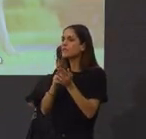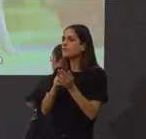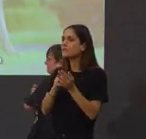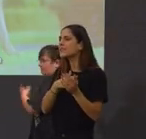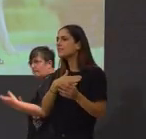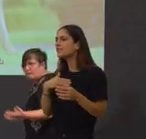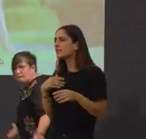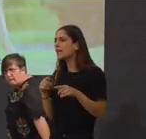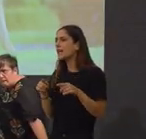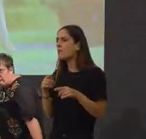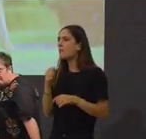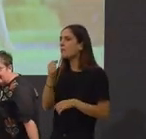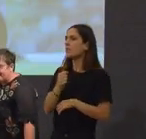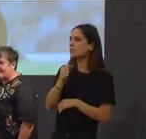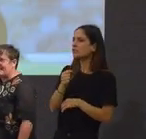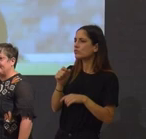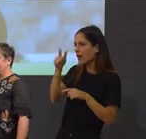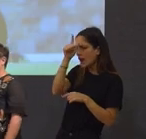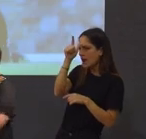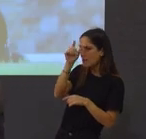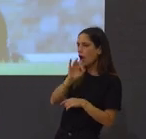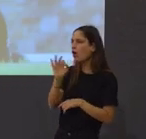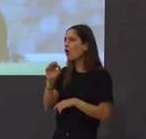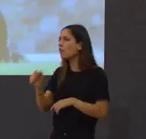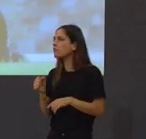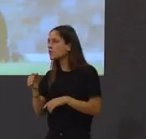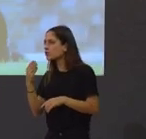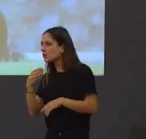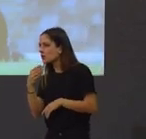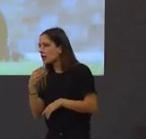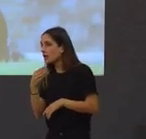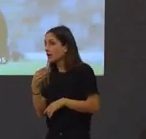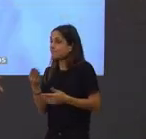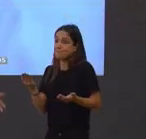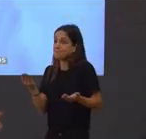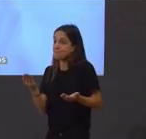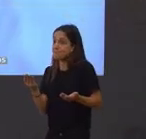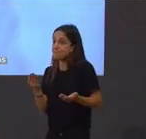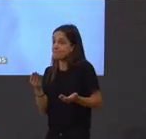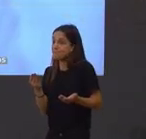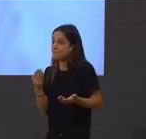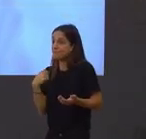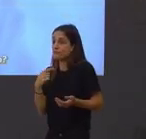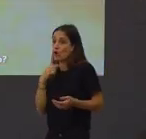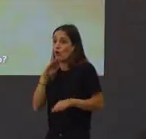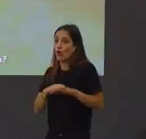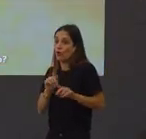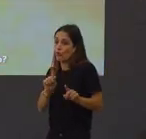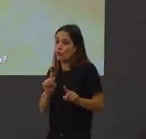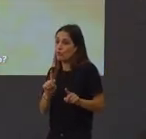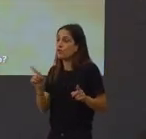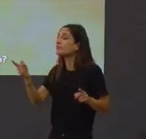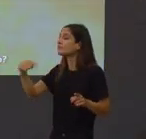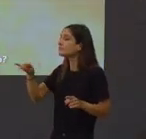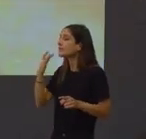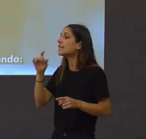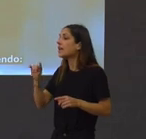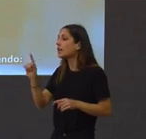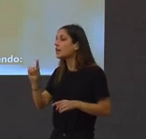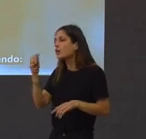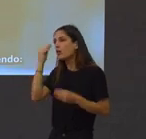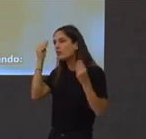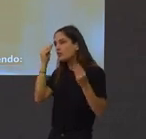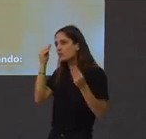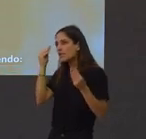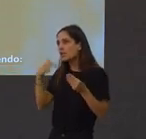pastor alemán ou un pastor belga e non o culpo. Quen de nos non pensou o mesmo. Quen